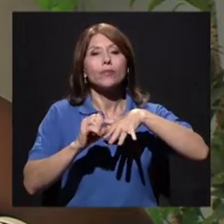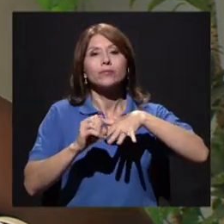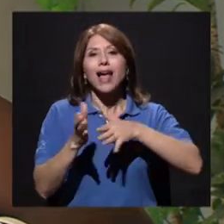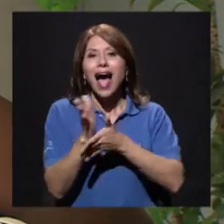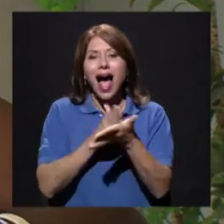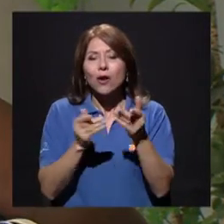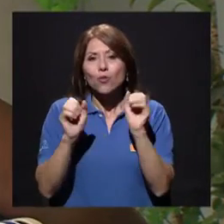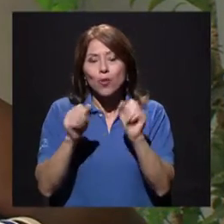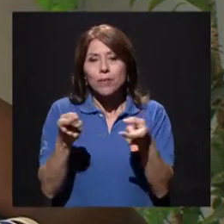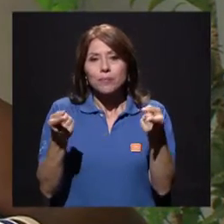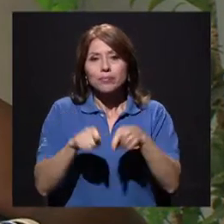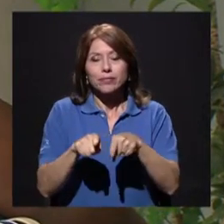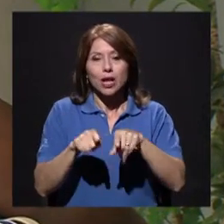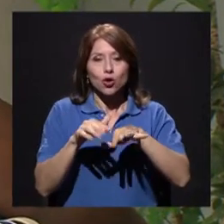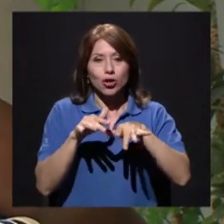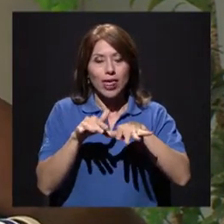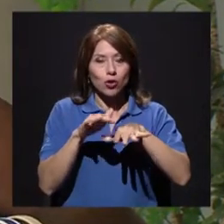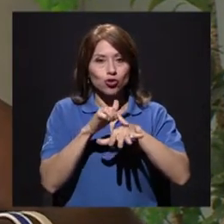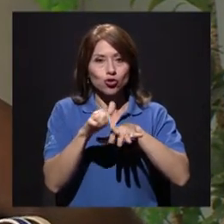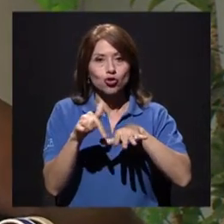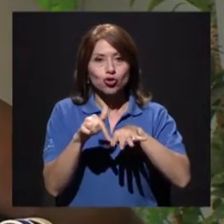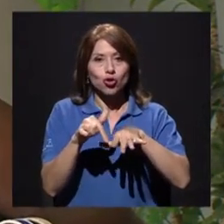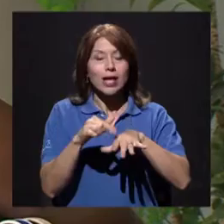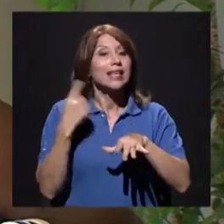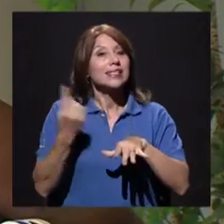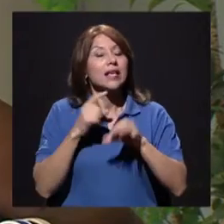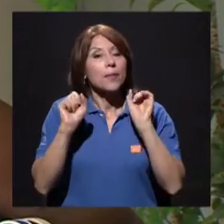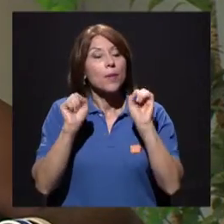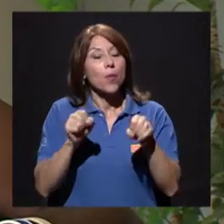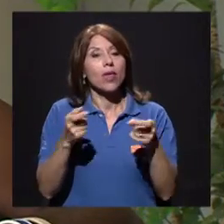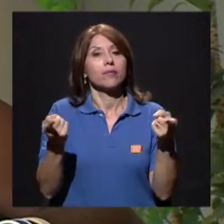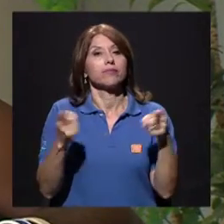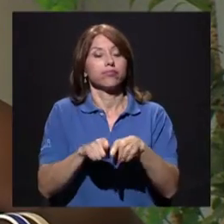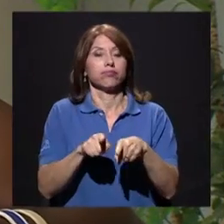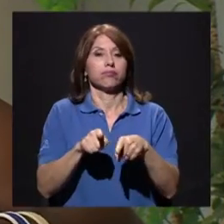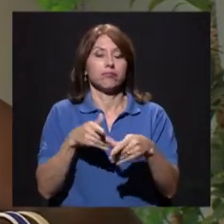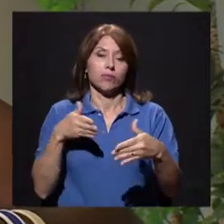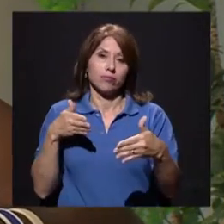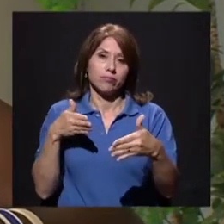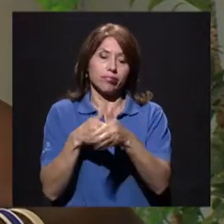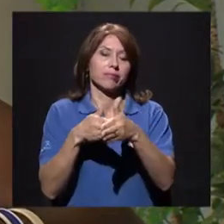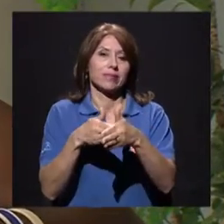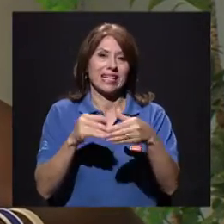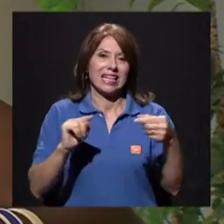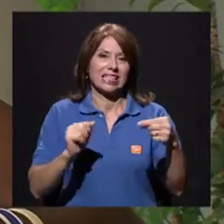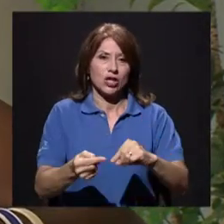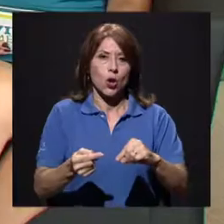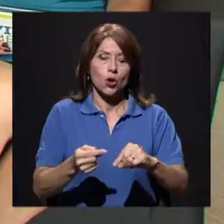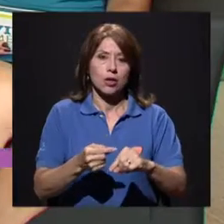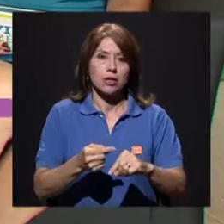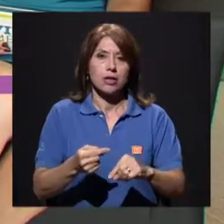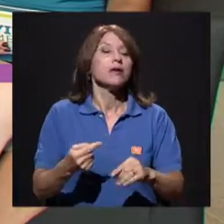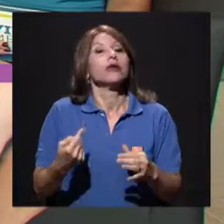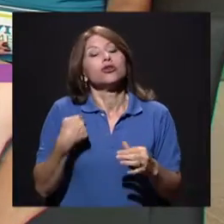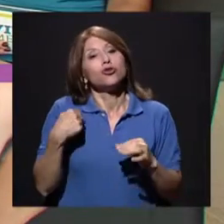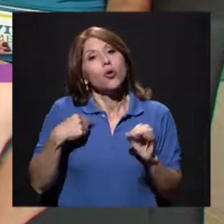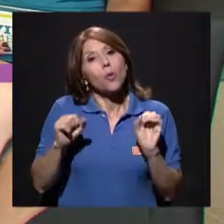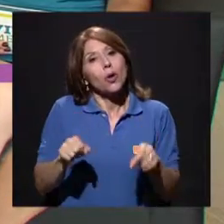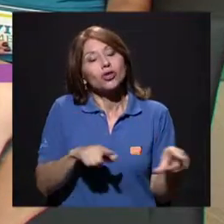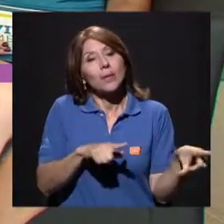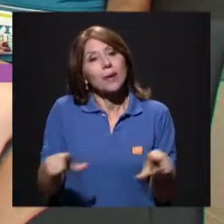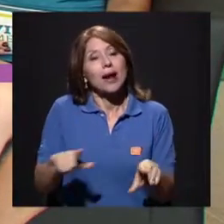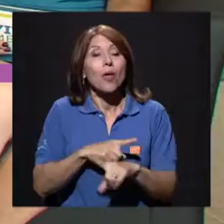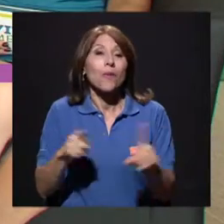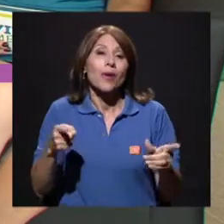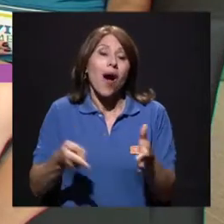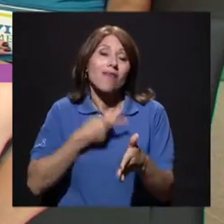lesión. Pero va a depender de cómo yo esté preparado, porque hay lesiones inevitables. En el caso de voleibol,